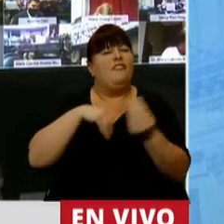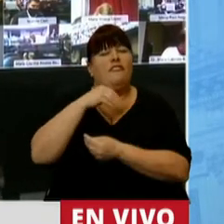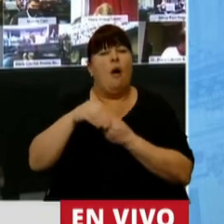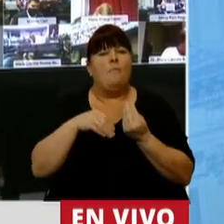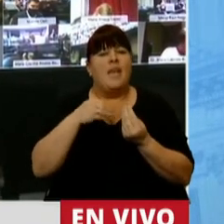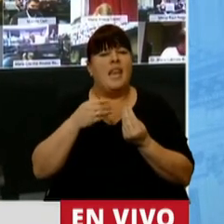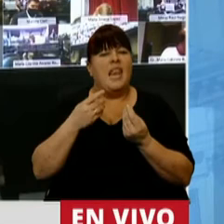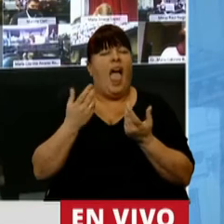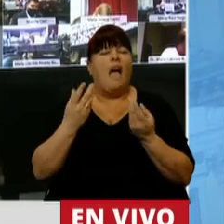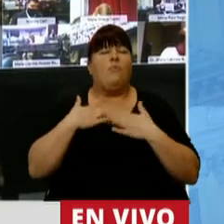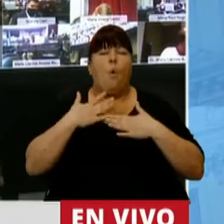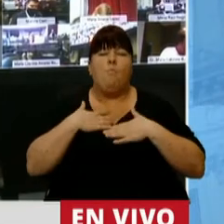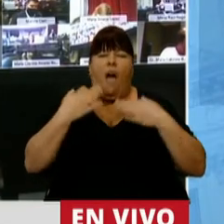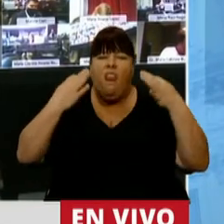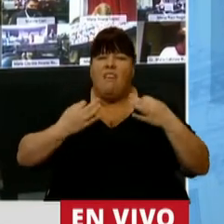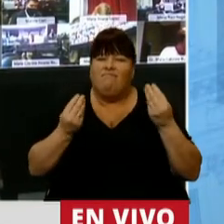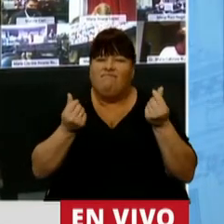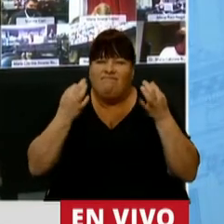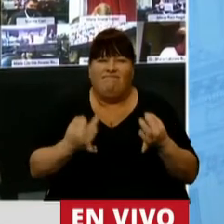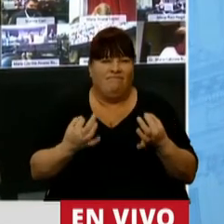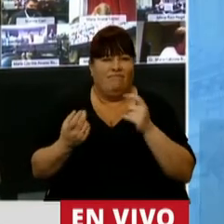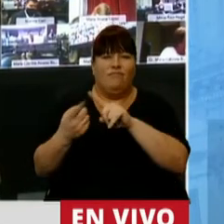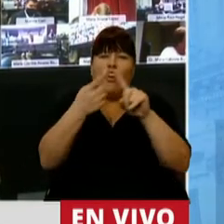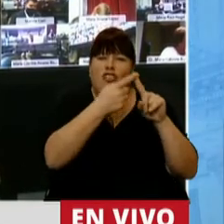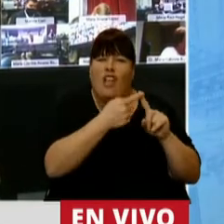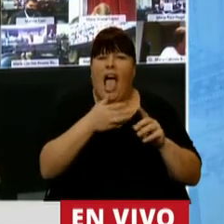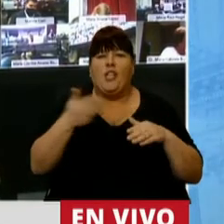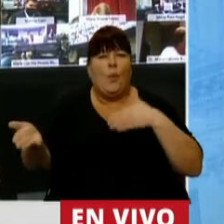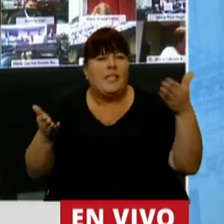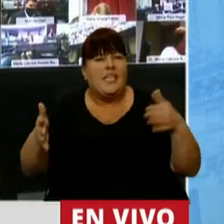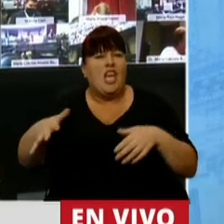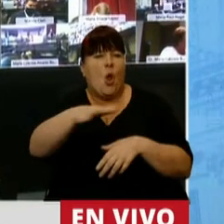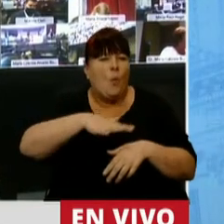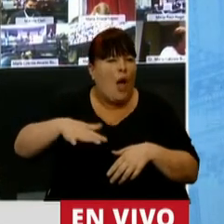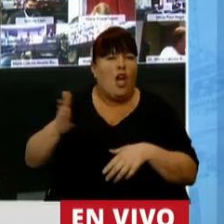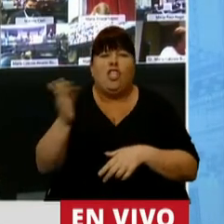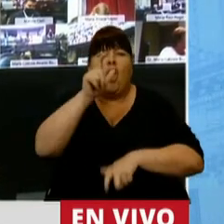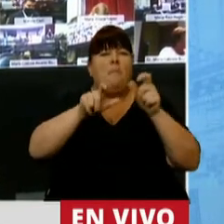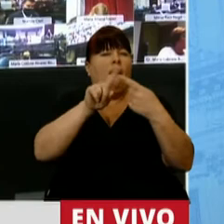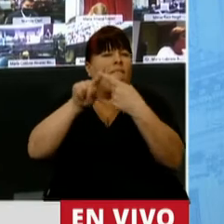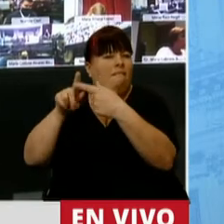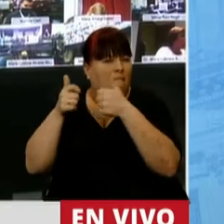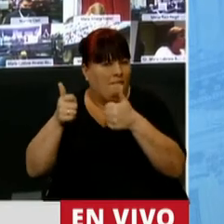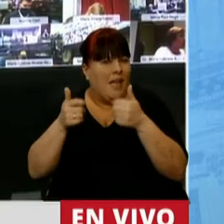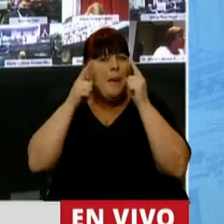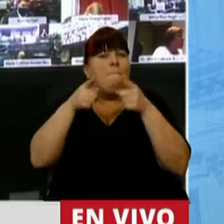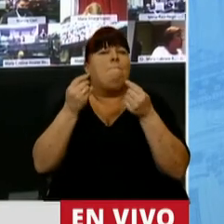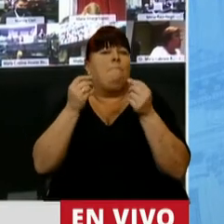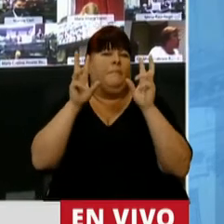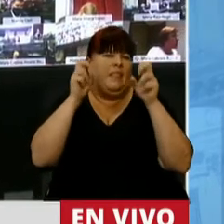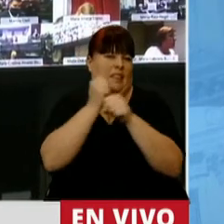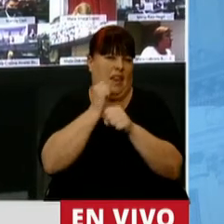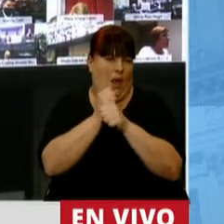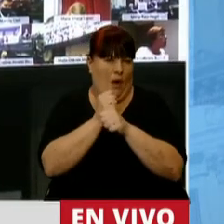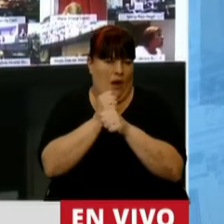de una calidad humana, de un relacionamiento con su vecindario, con todas las personas dedicadas al trabajo